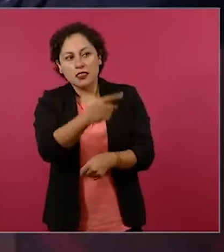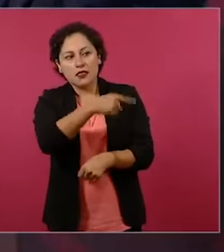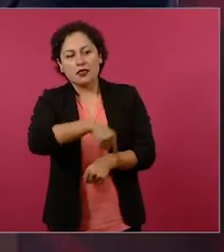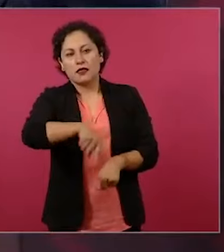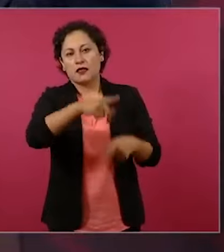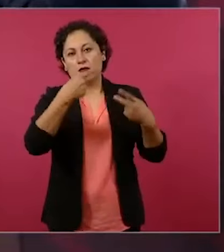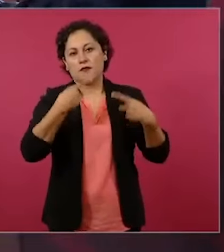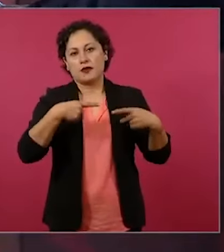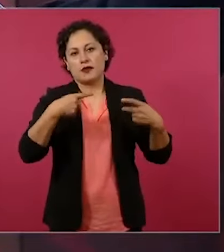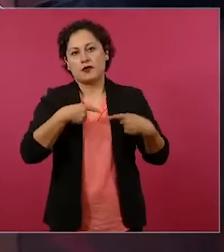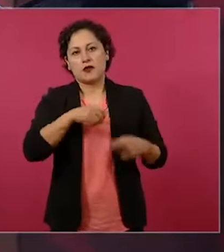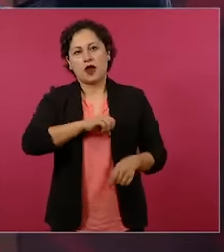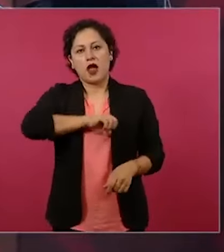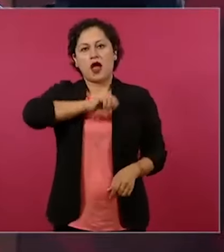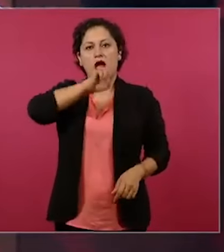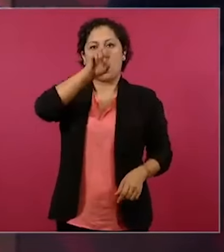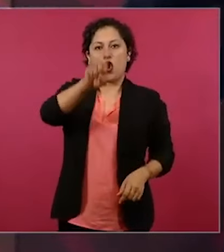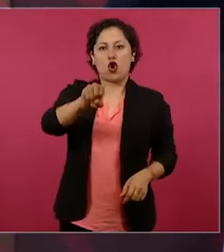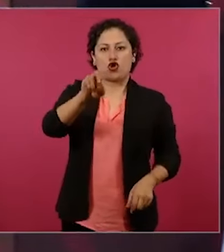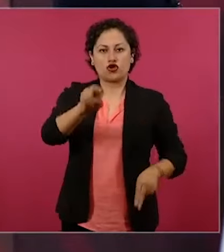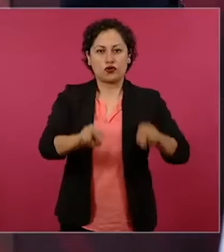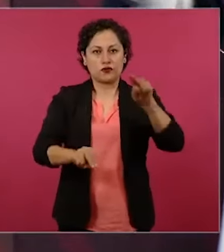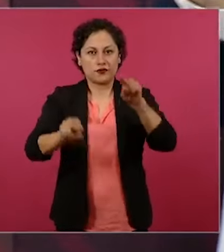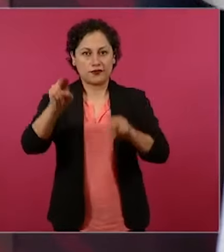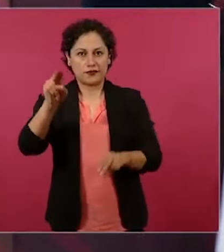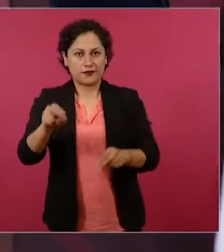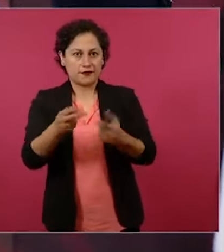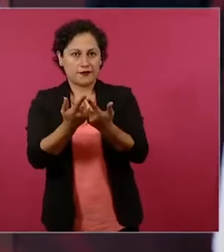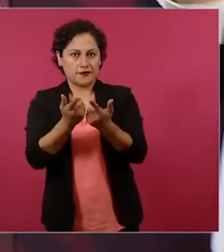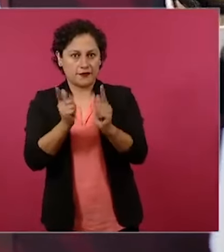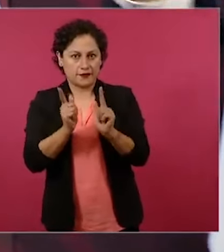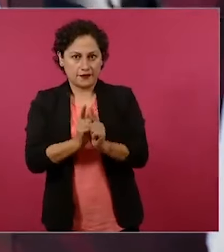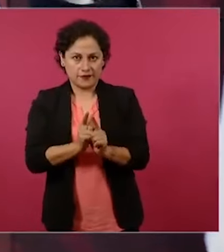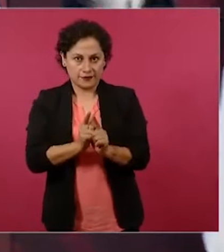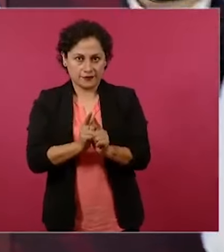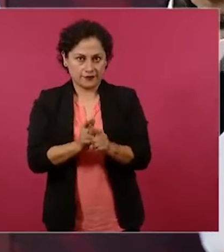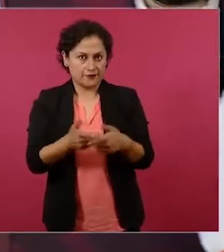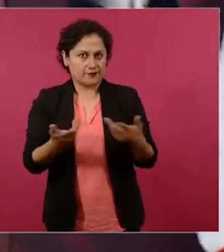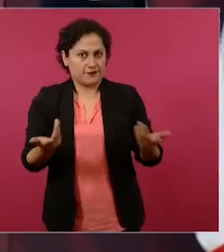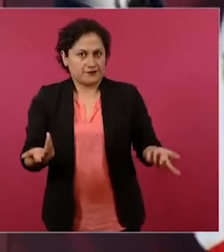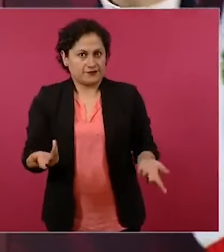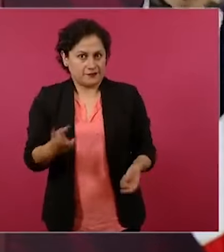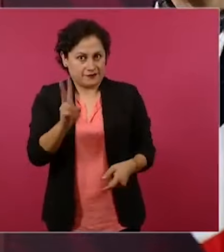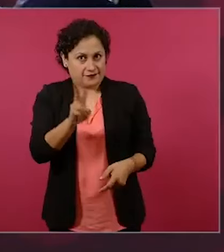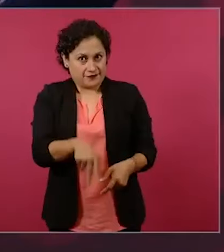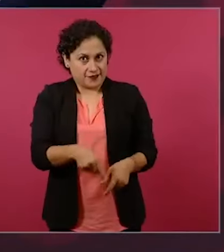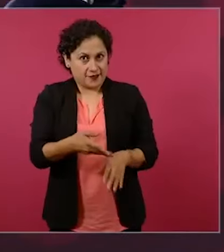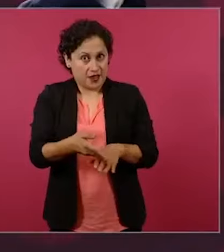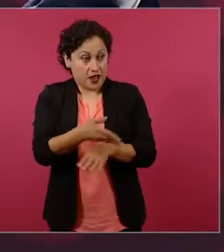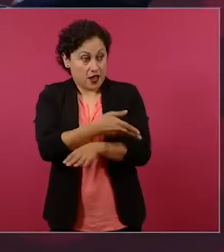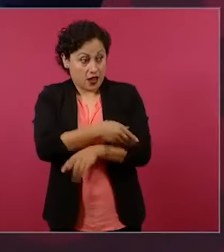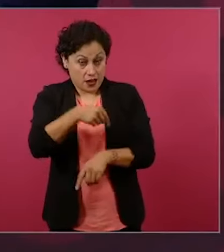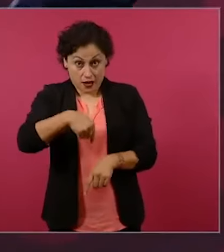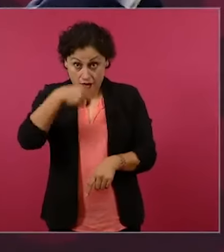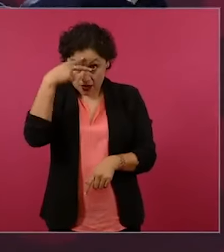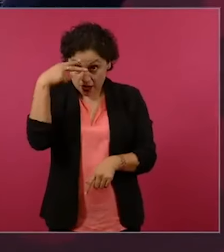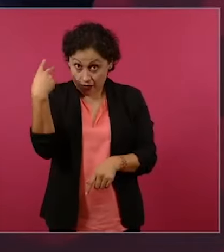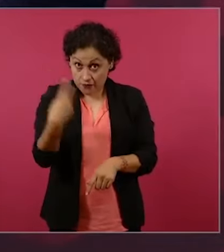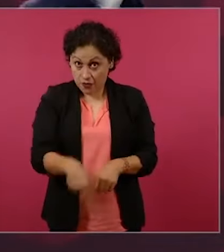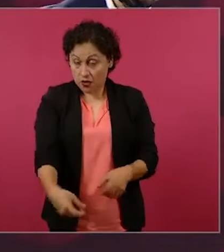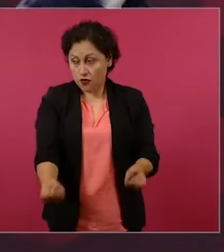que imperaba en México de manera